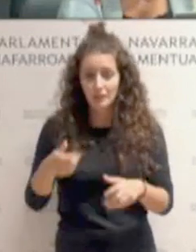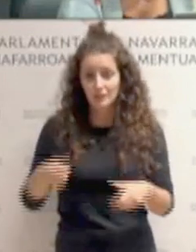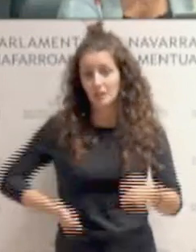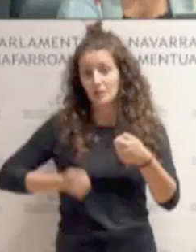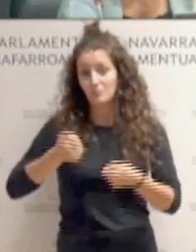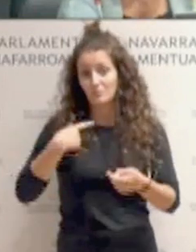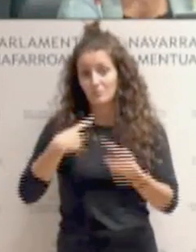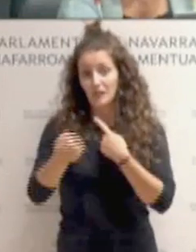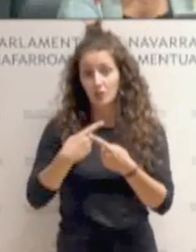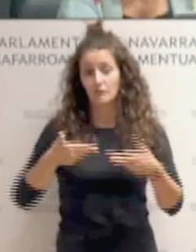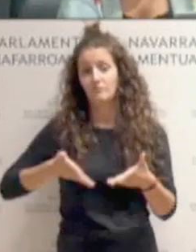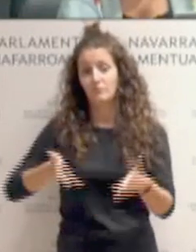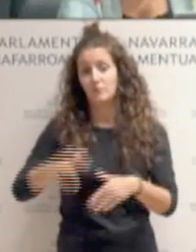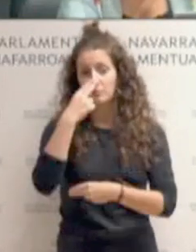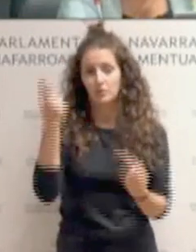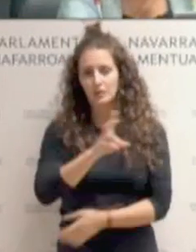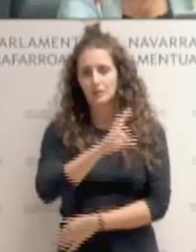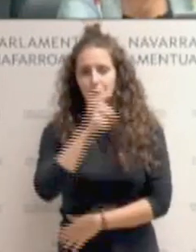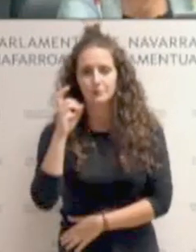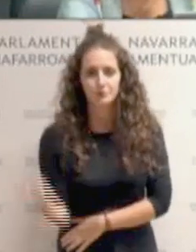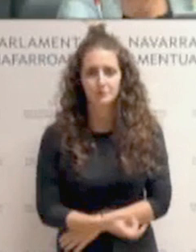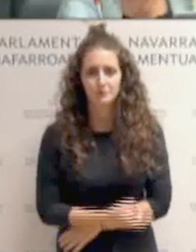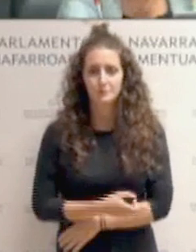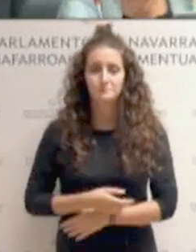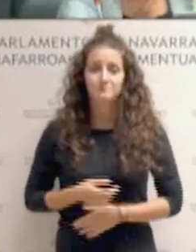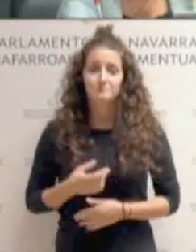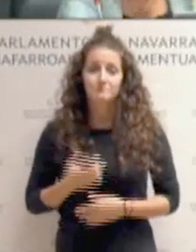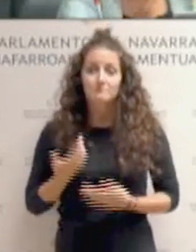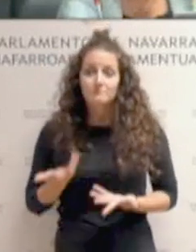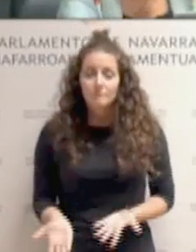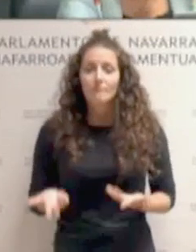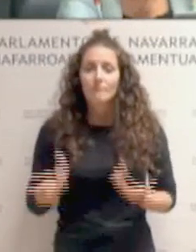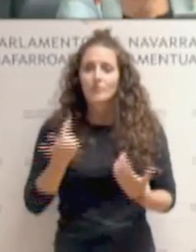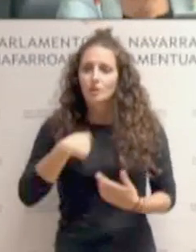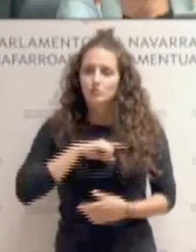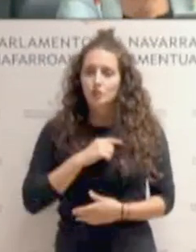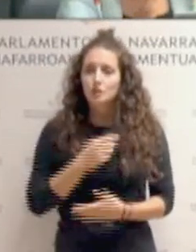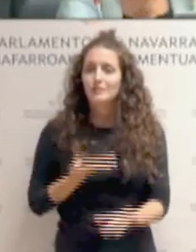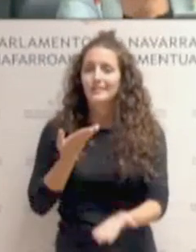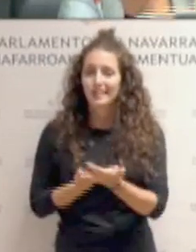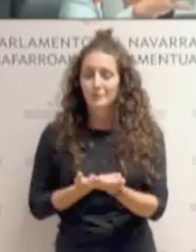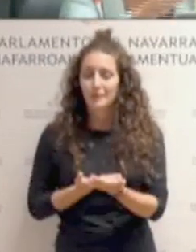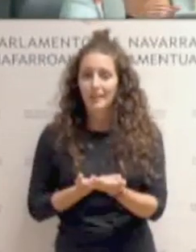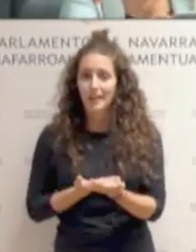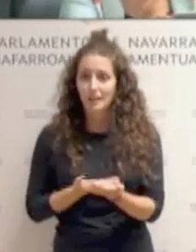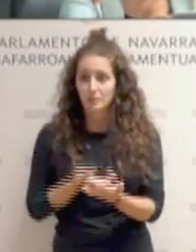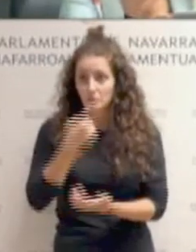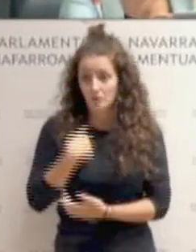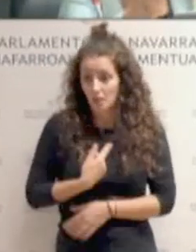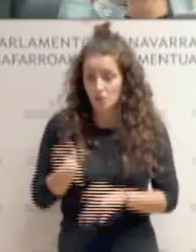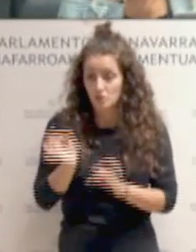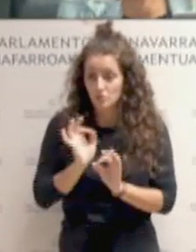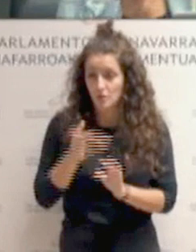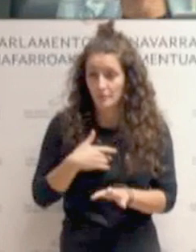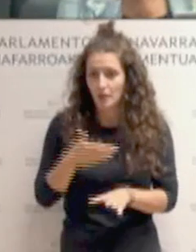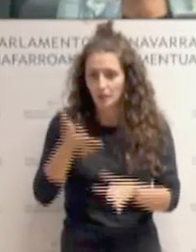públicas, etcétera, etcétera, etcétera. Por lo tanto, lo que nosotros le estábamos requiriendo y no nos ha dicho más que que nos remite al